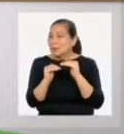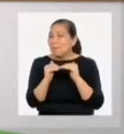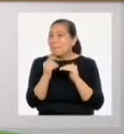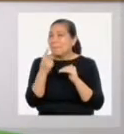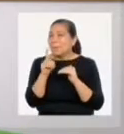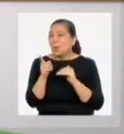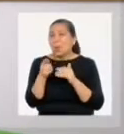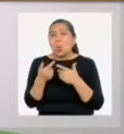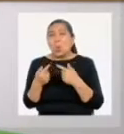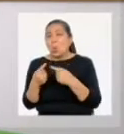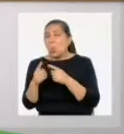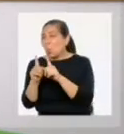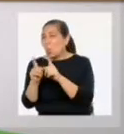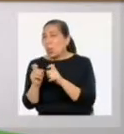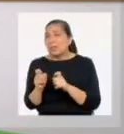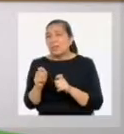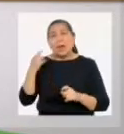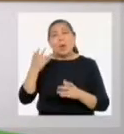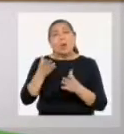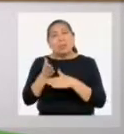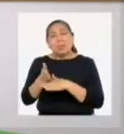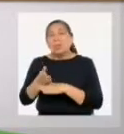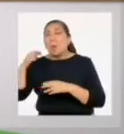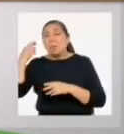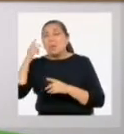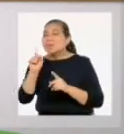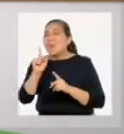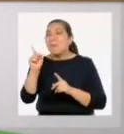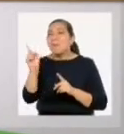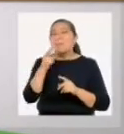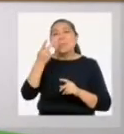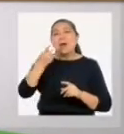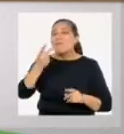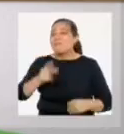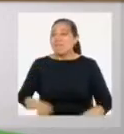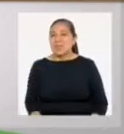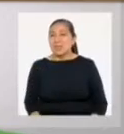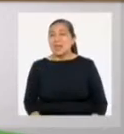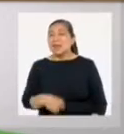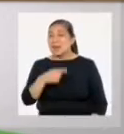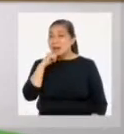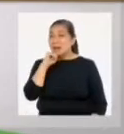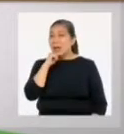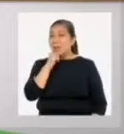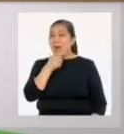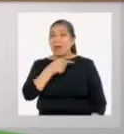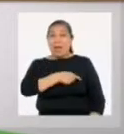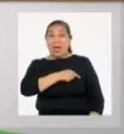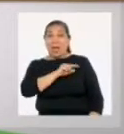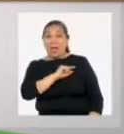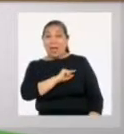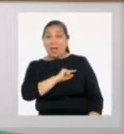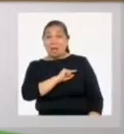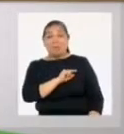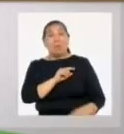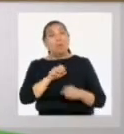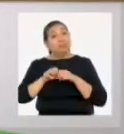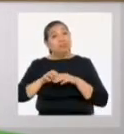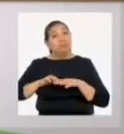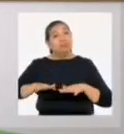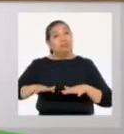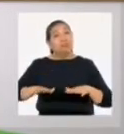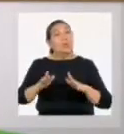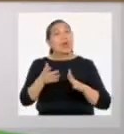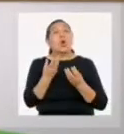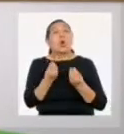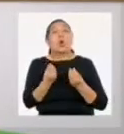participación en cuestiones de política. Sin embargo, las mujeres españolas influyeron en